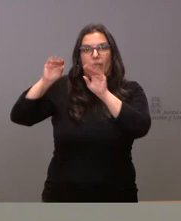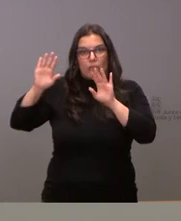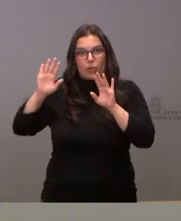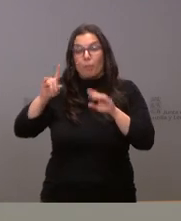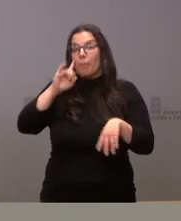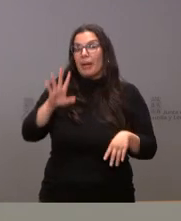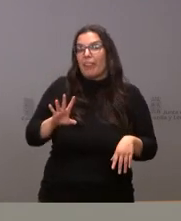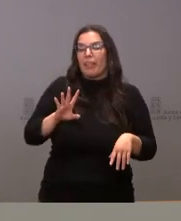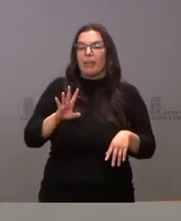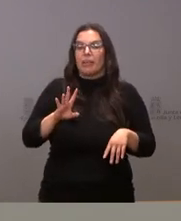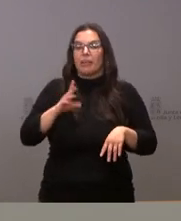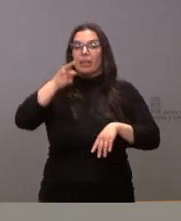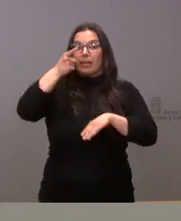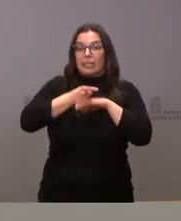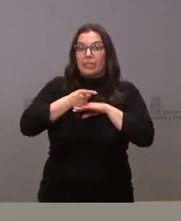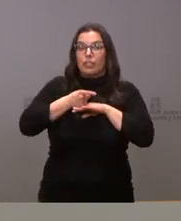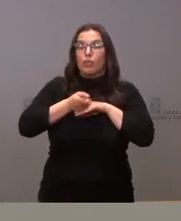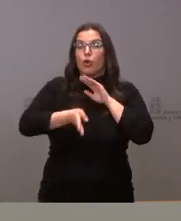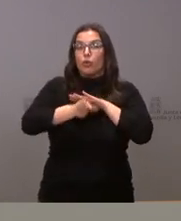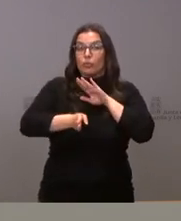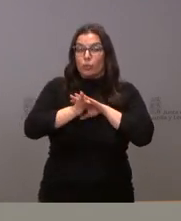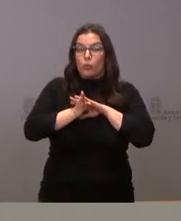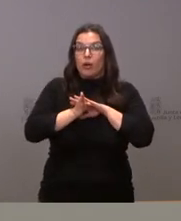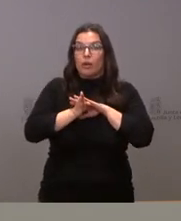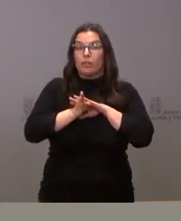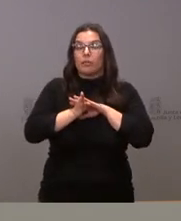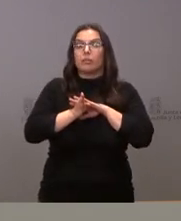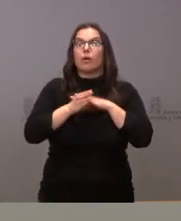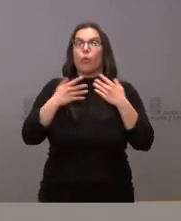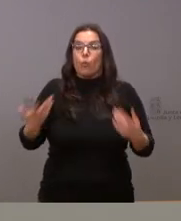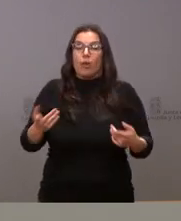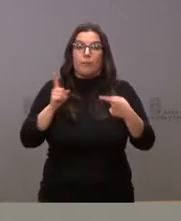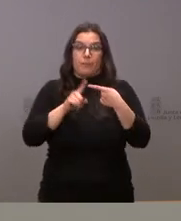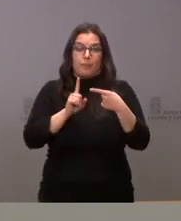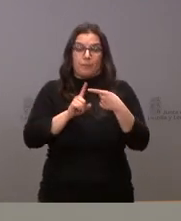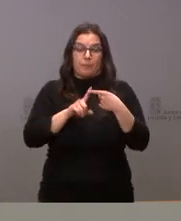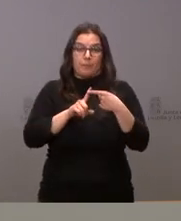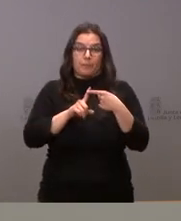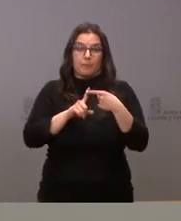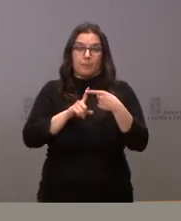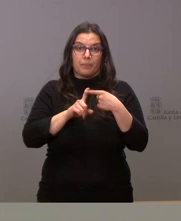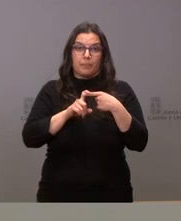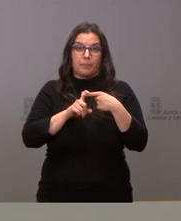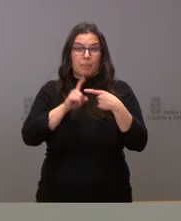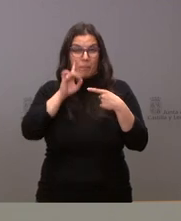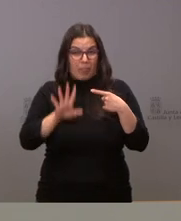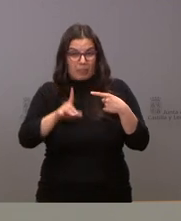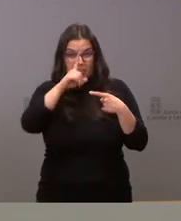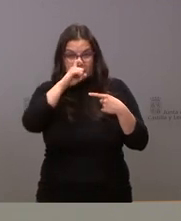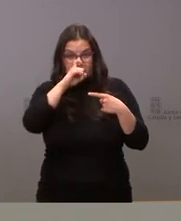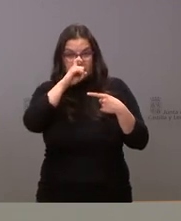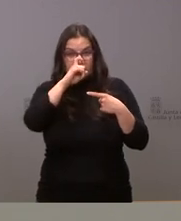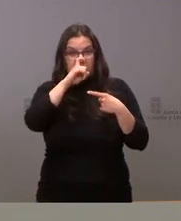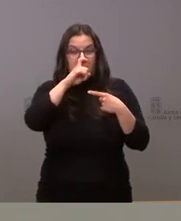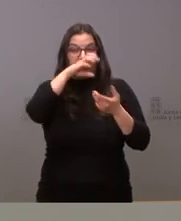salvedades ¿no? en algunos sitios donde sí se van a mantener la obligación de las mascarillas que creo recordar que estamos